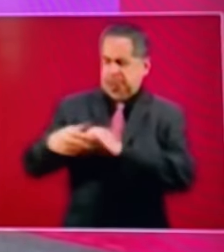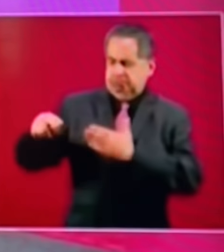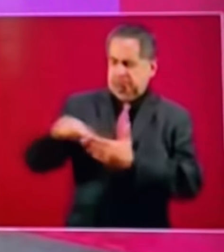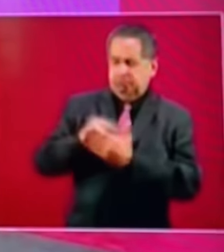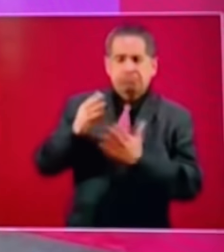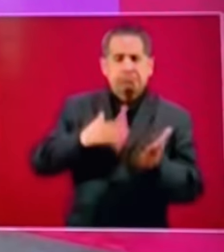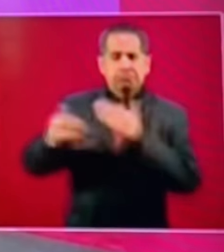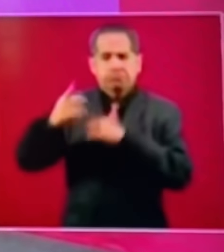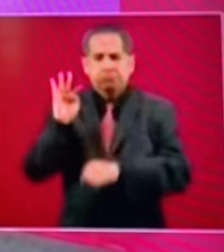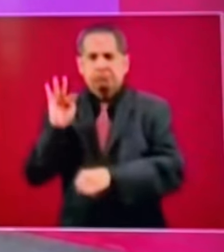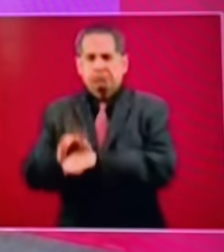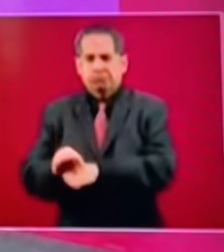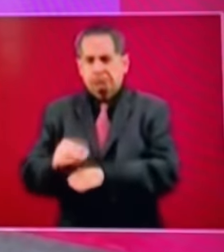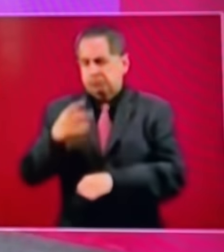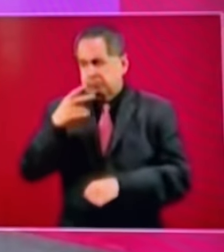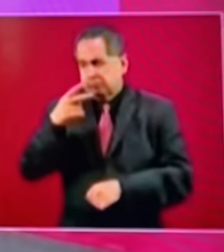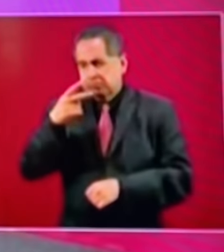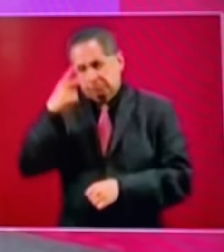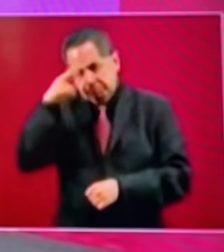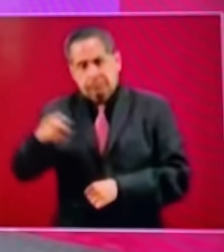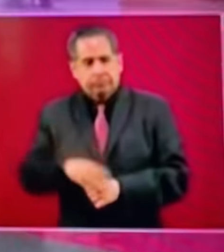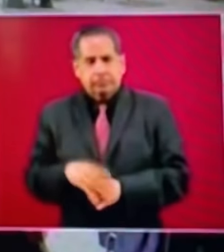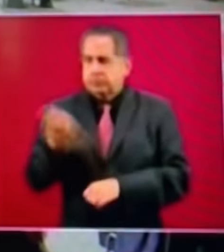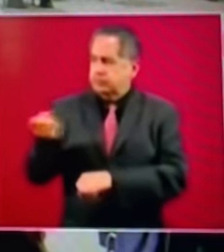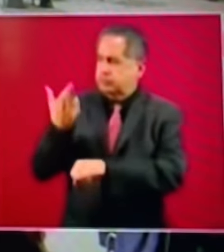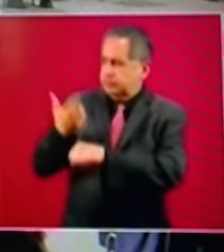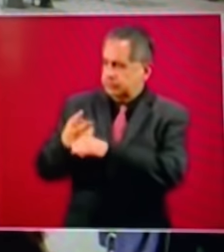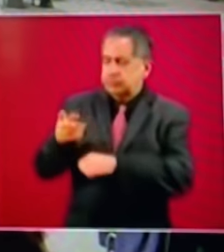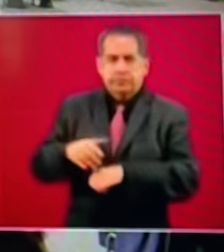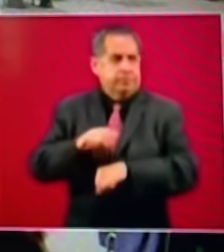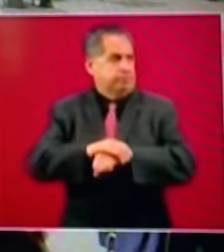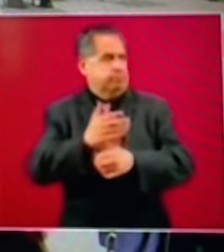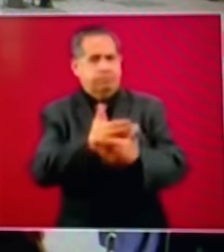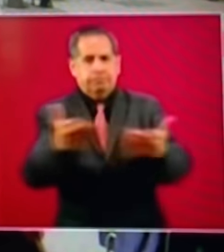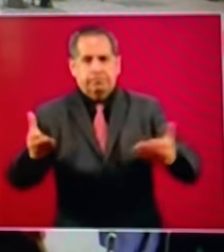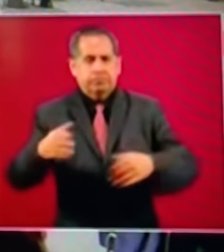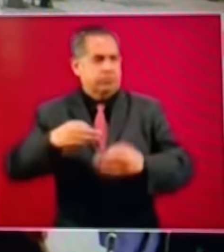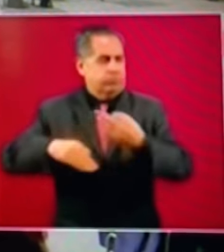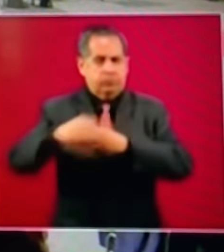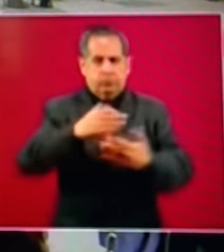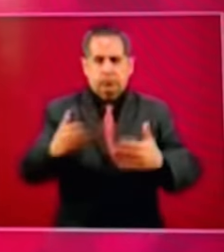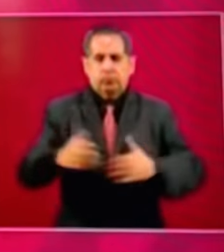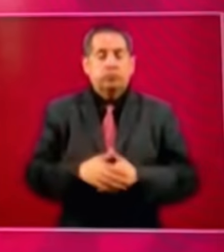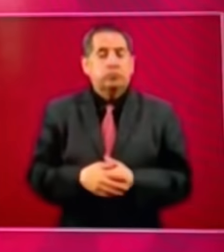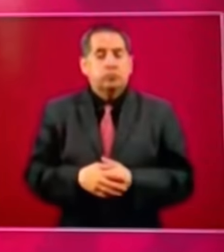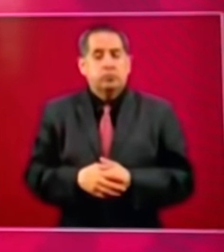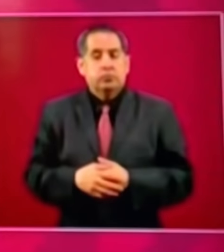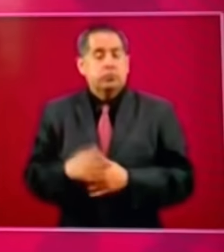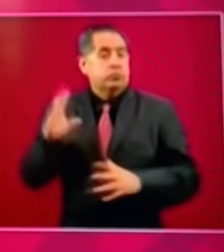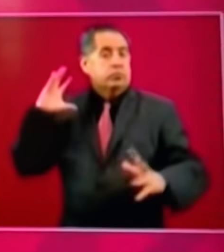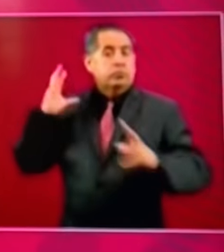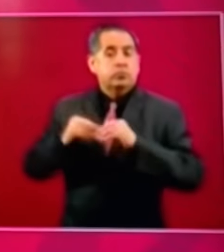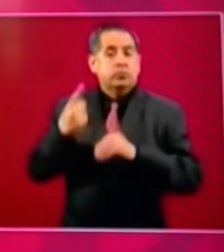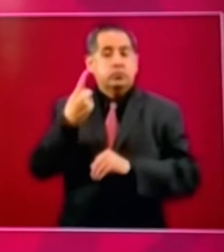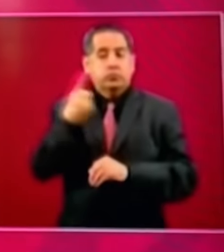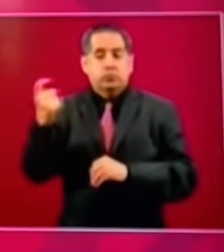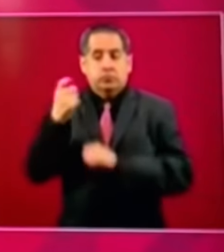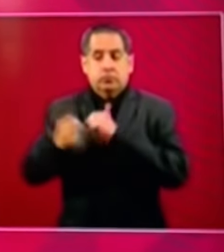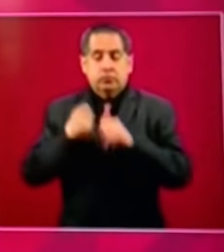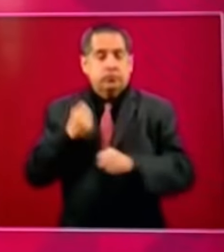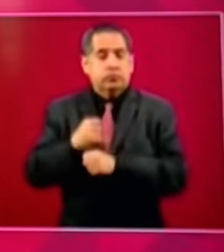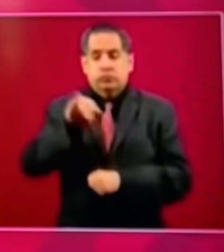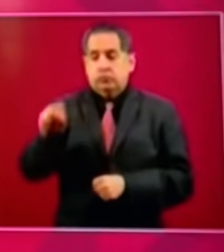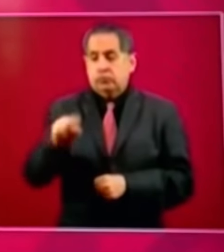secretario amigas y amigos todos a casi 100 años que José